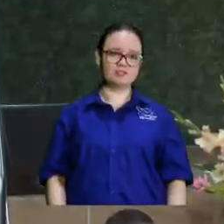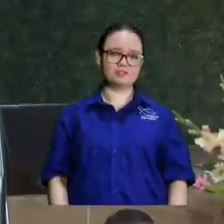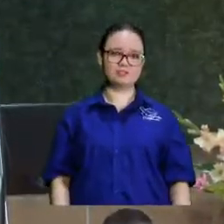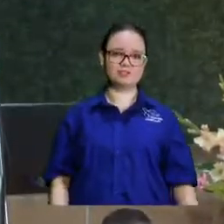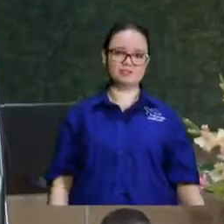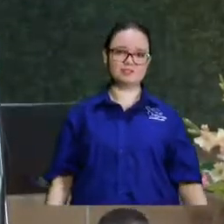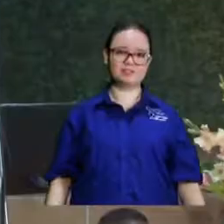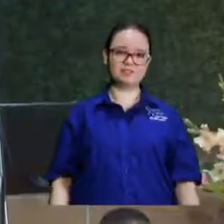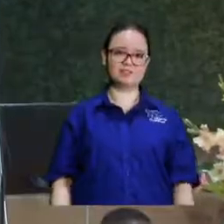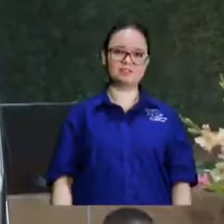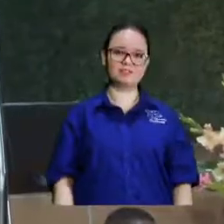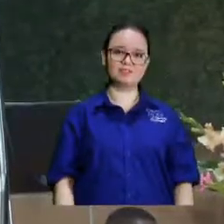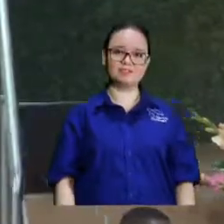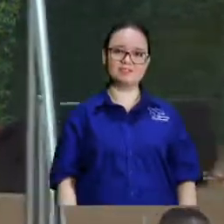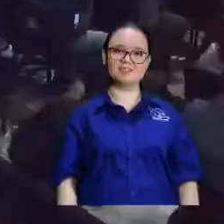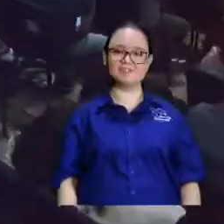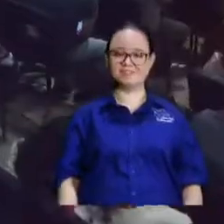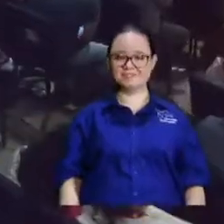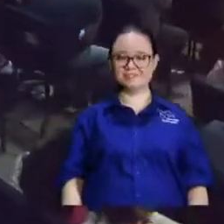creíste que te iba a decir otra cosa